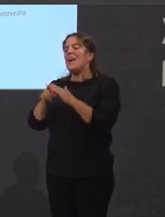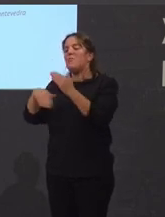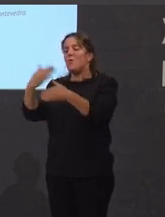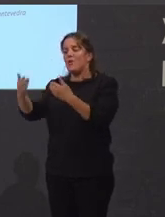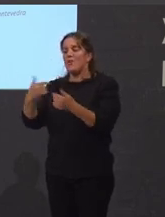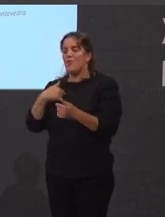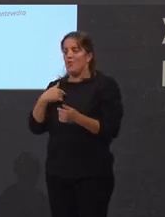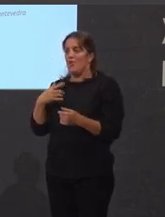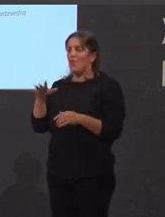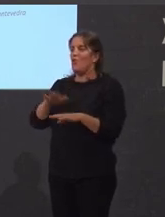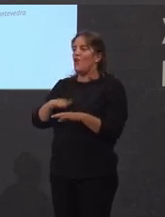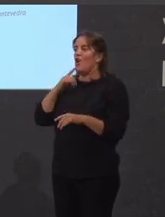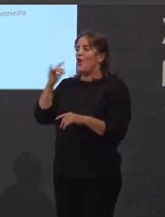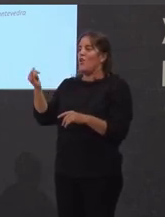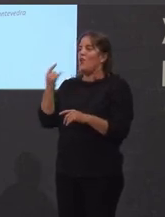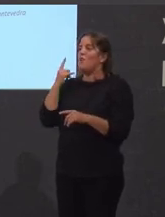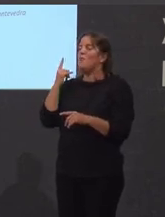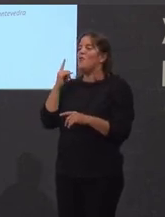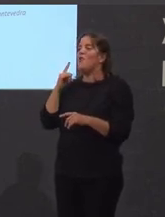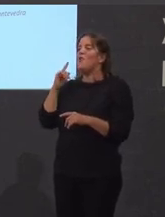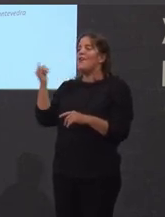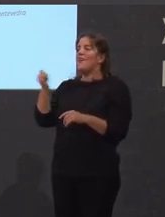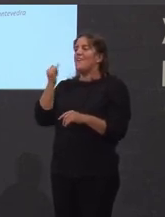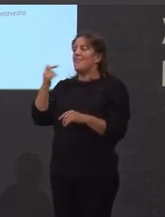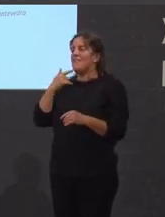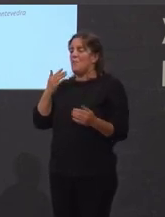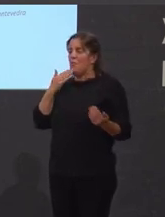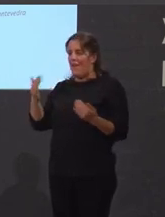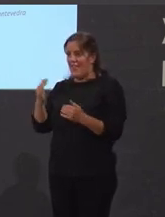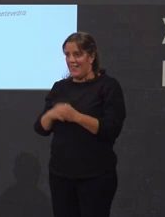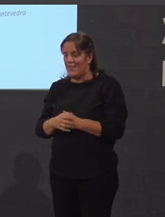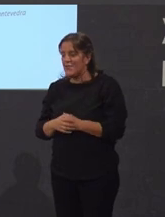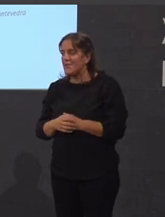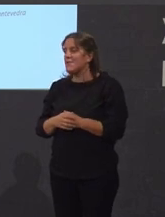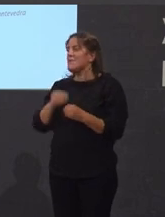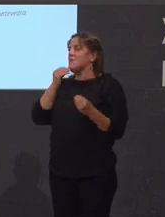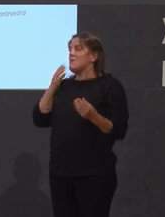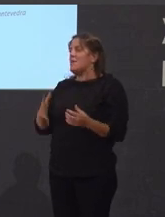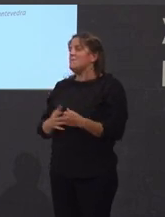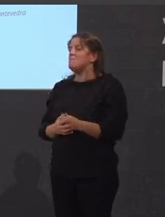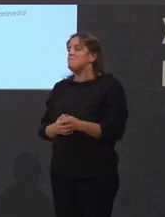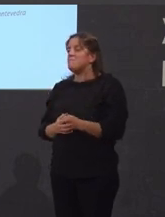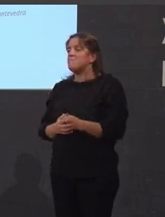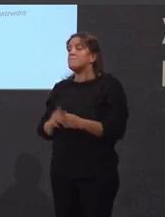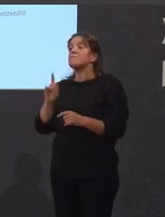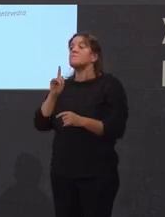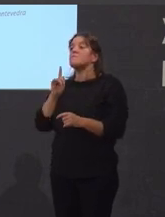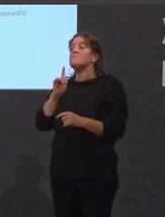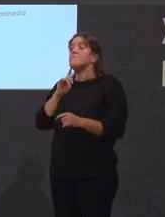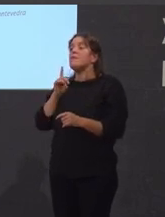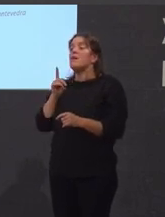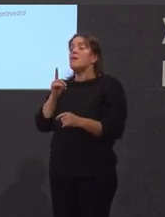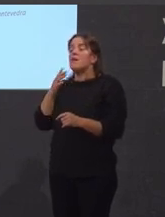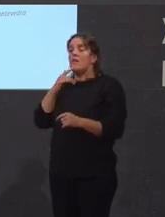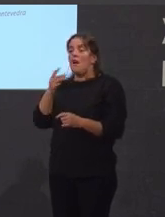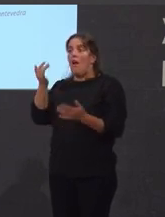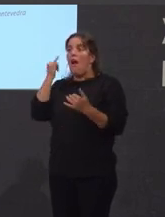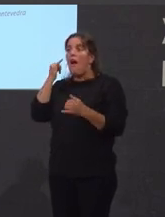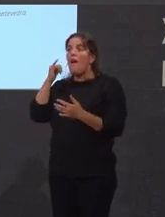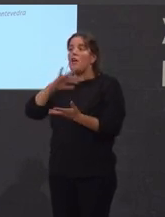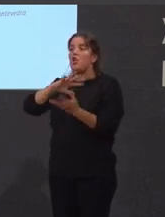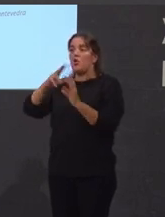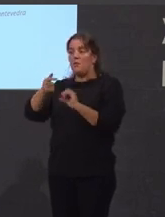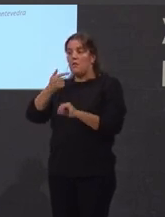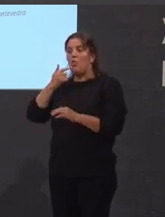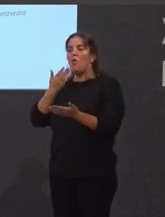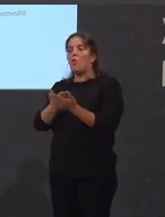eu como os meus chefes estarán moi agradecidos. A existencia do Nodo o noticiario e documentario do